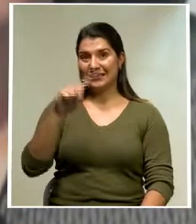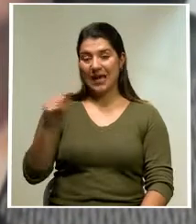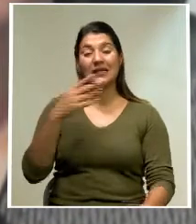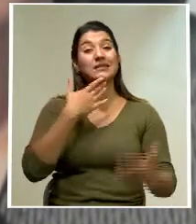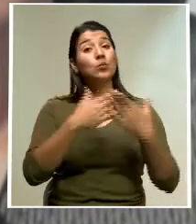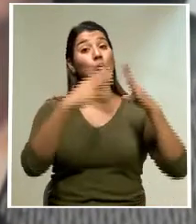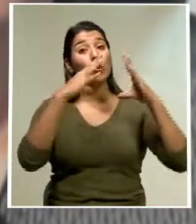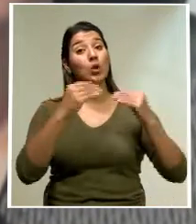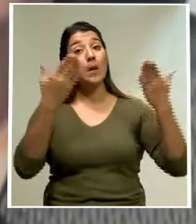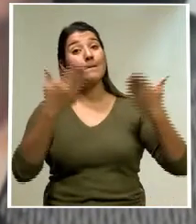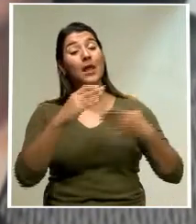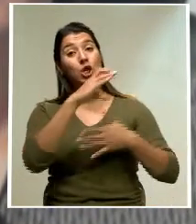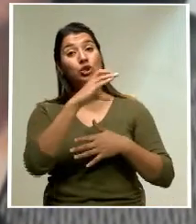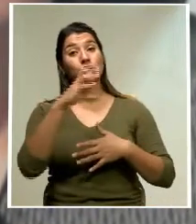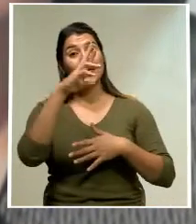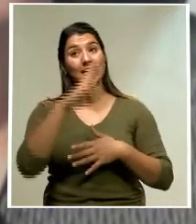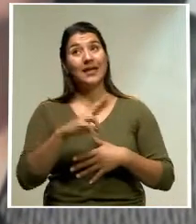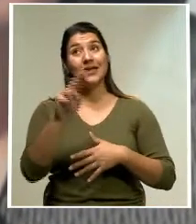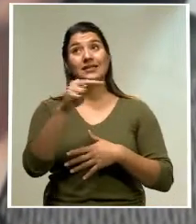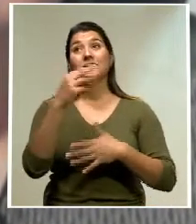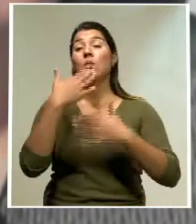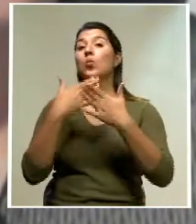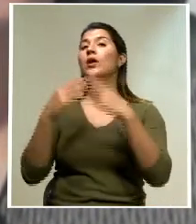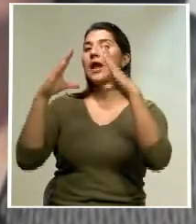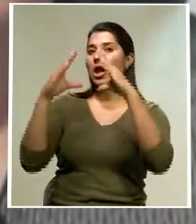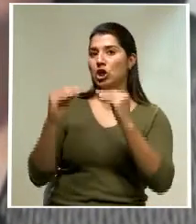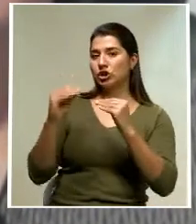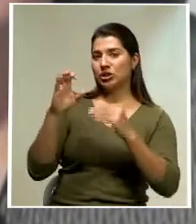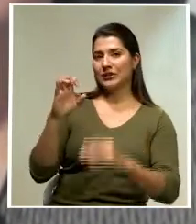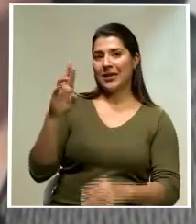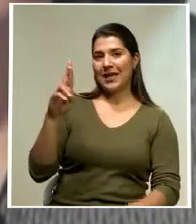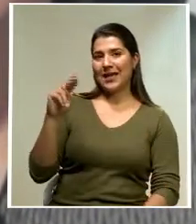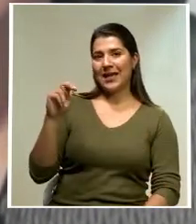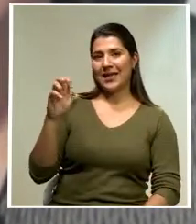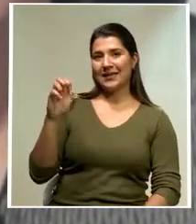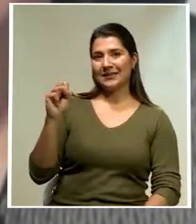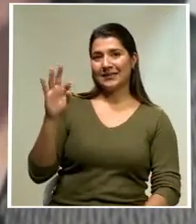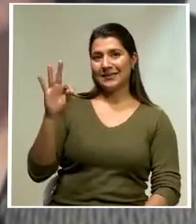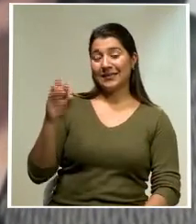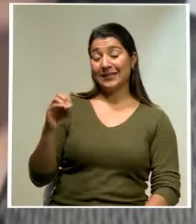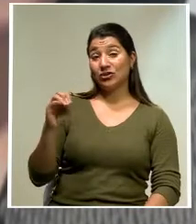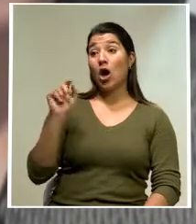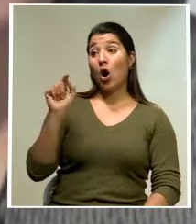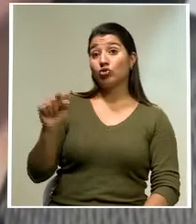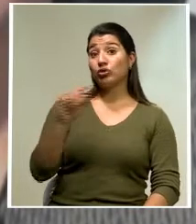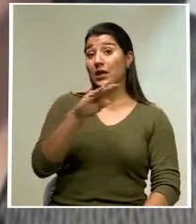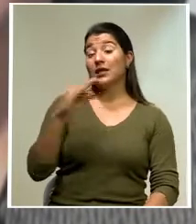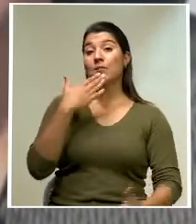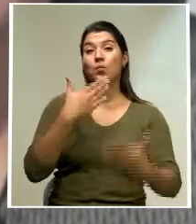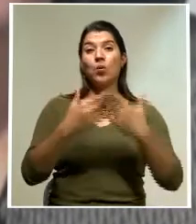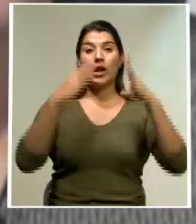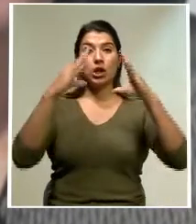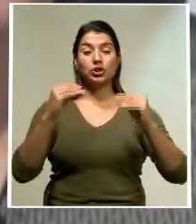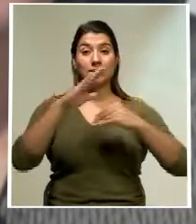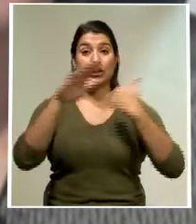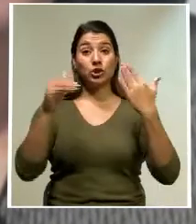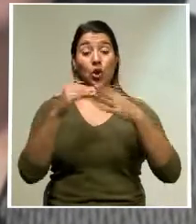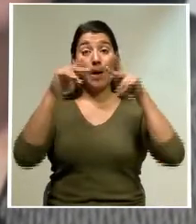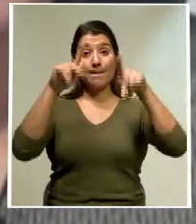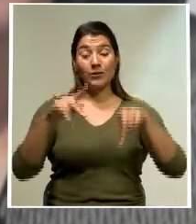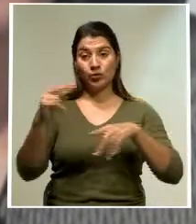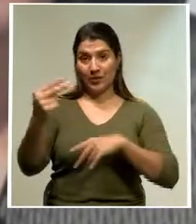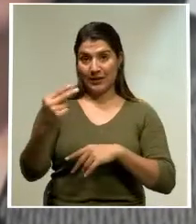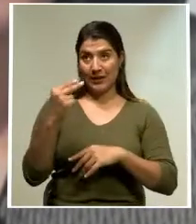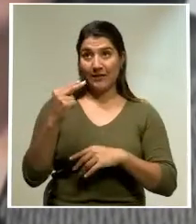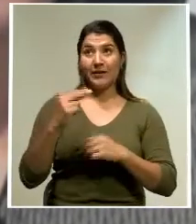Rica Noticias. Muy buenas noches, don Ernesto. A usted y a todos los televidentes. Doña Julissa,